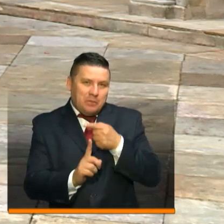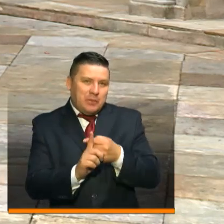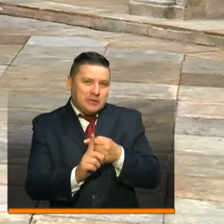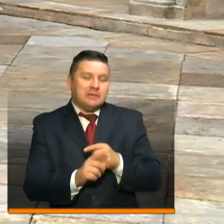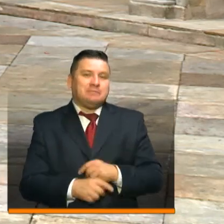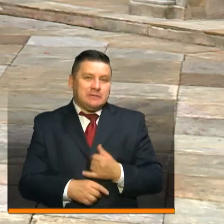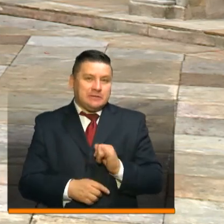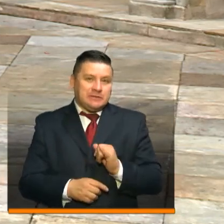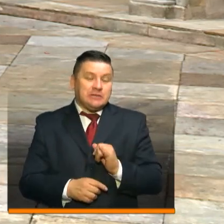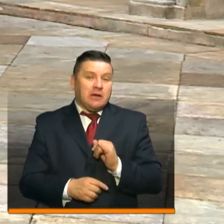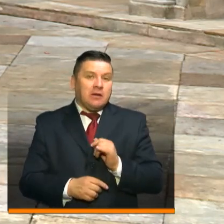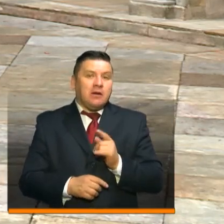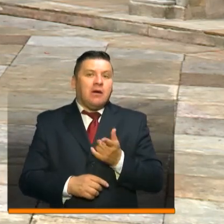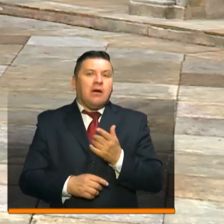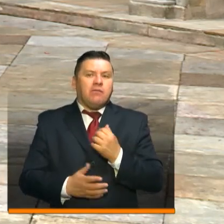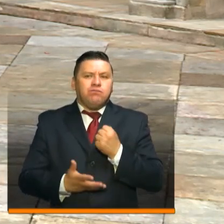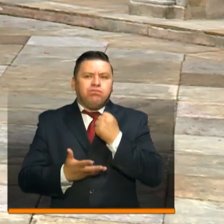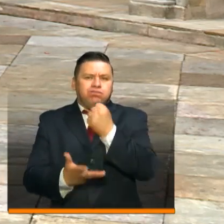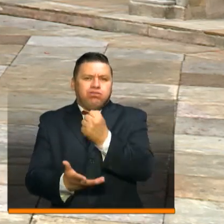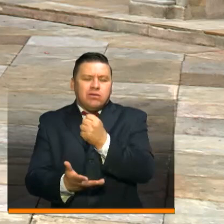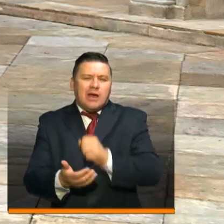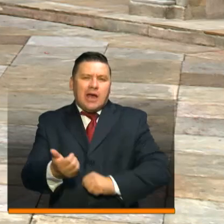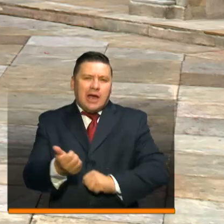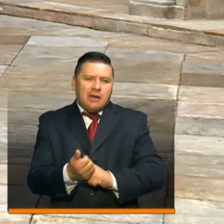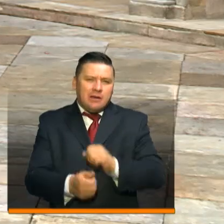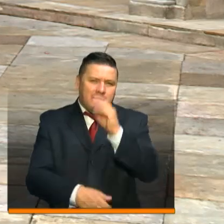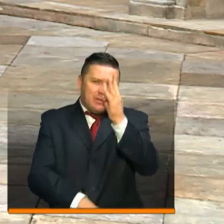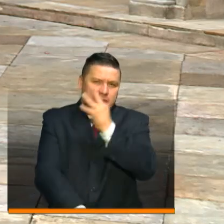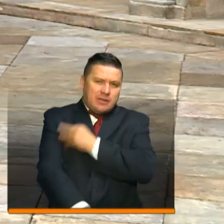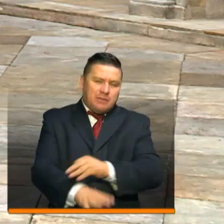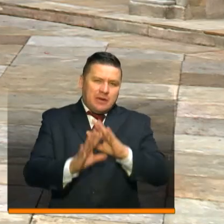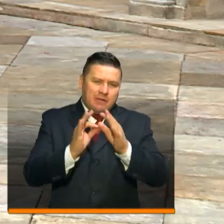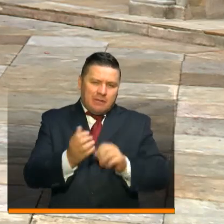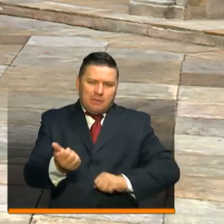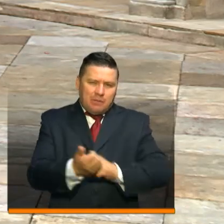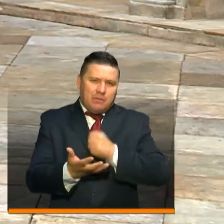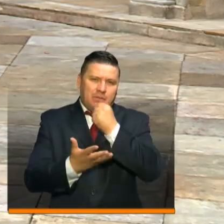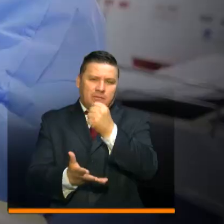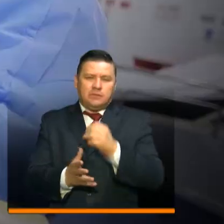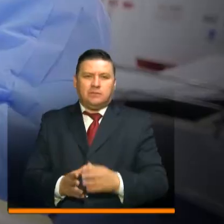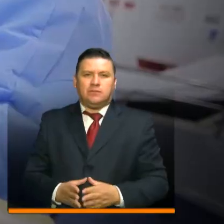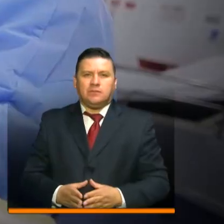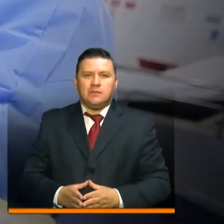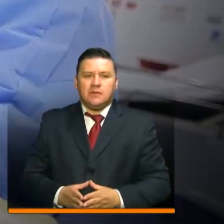y es la entrega del ingreso solidario a por lo menos tres millones de familias vulnerables.